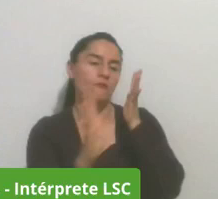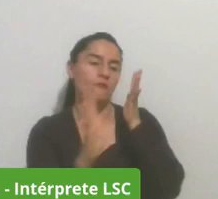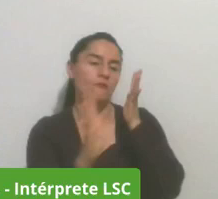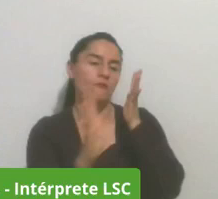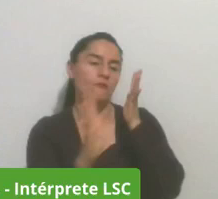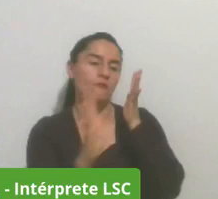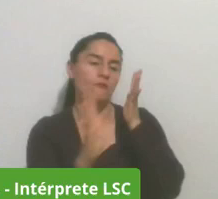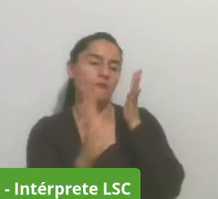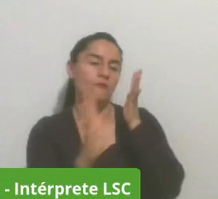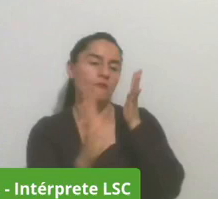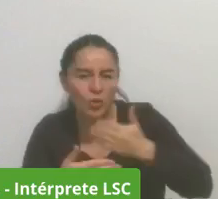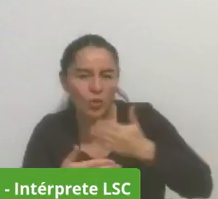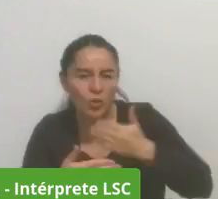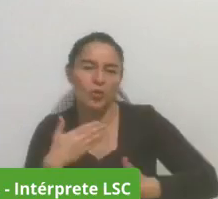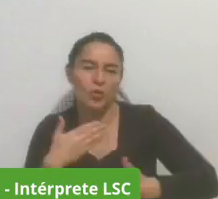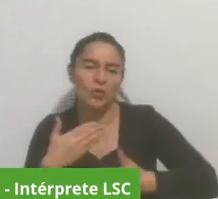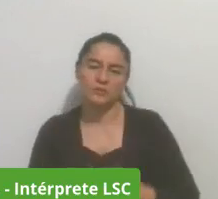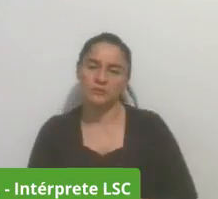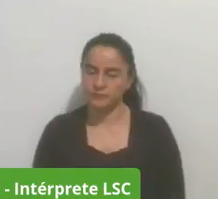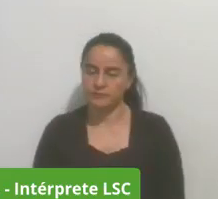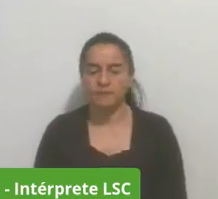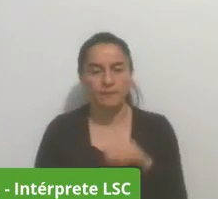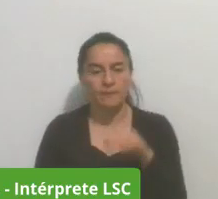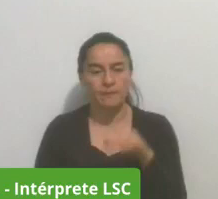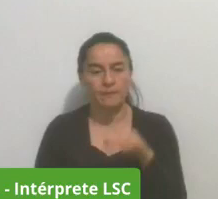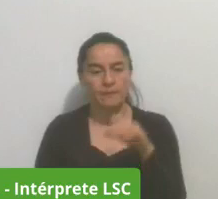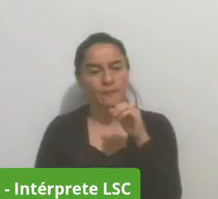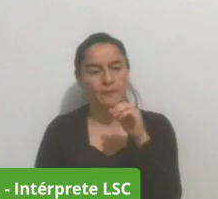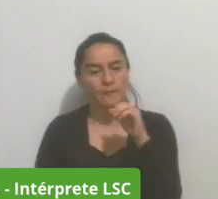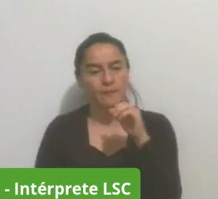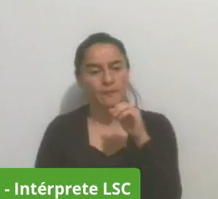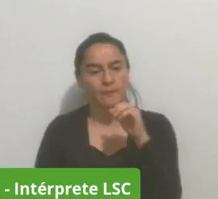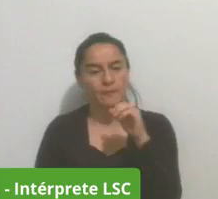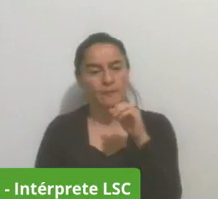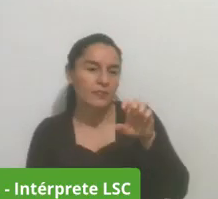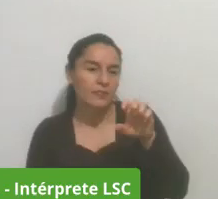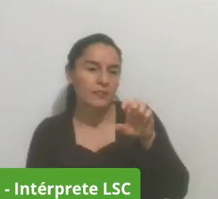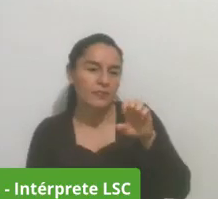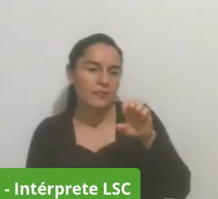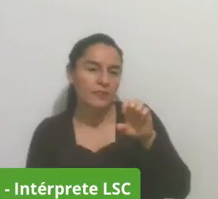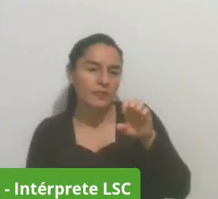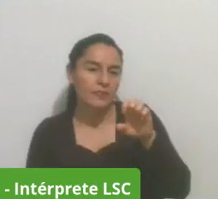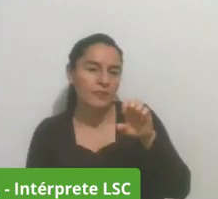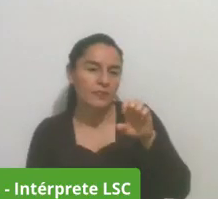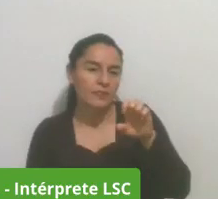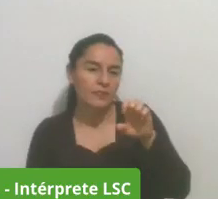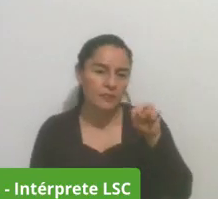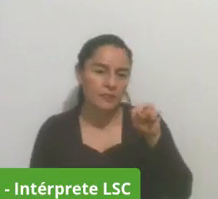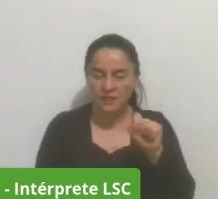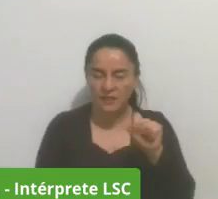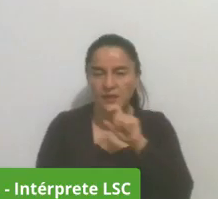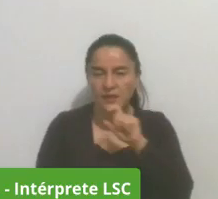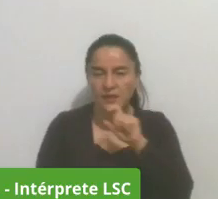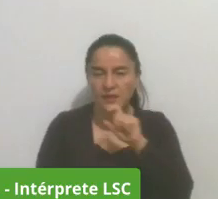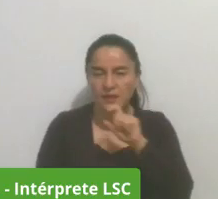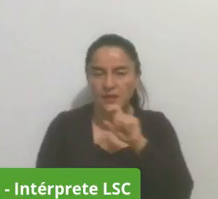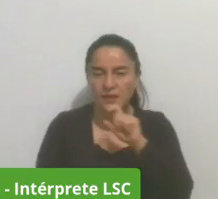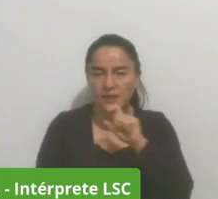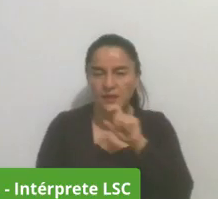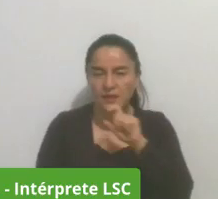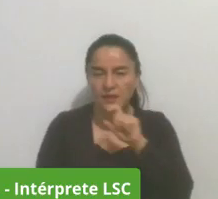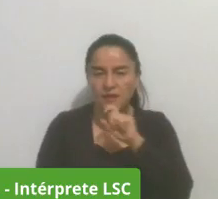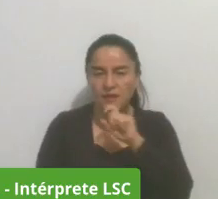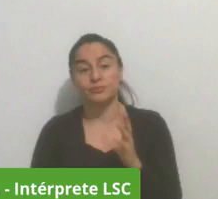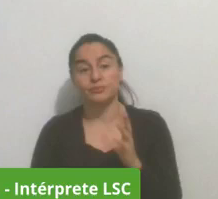preguntaría no que maravilla que esté esta alianza con la moe y a ellos quién los vigila cómo hacen